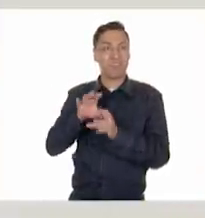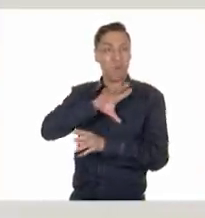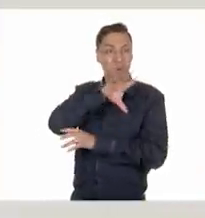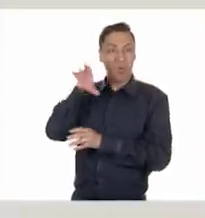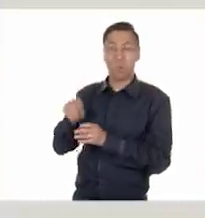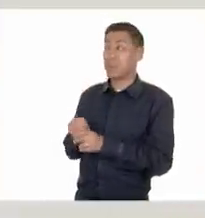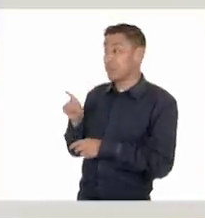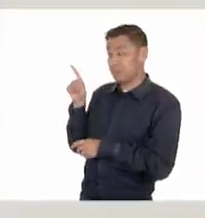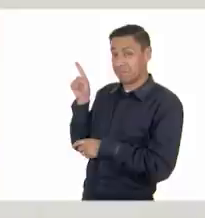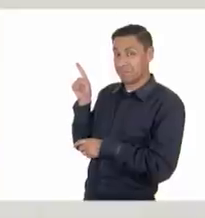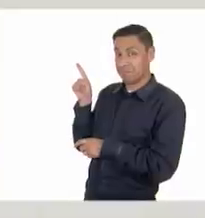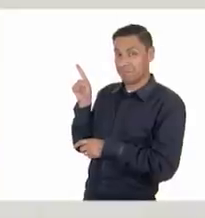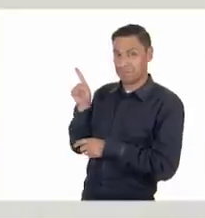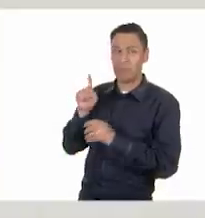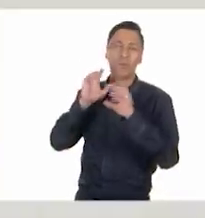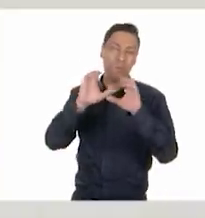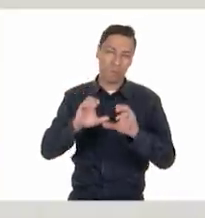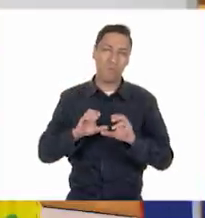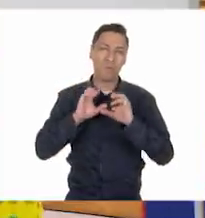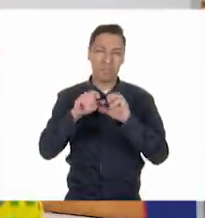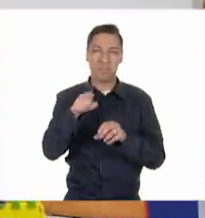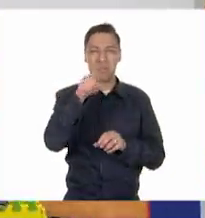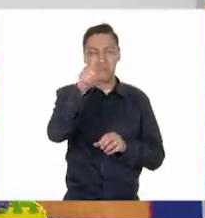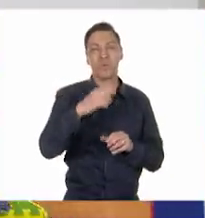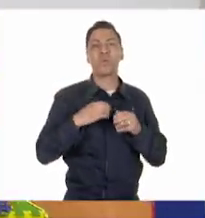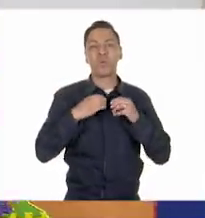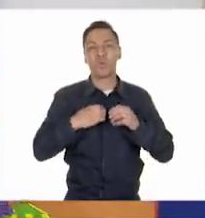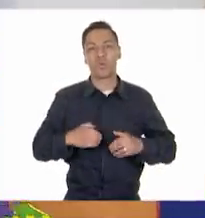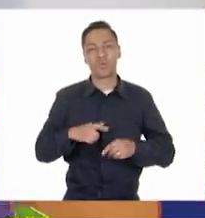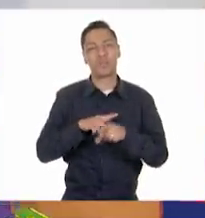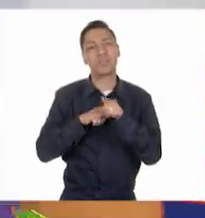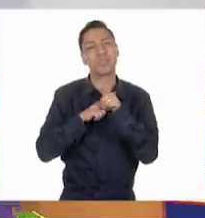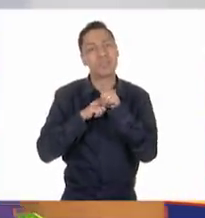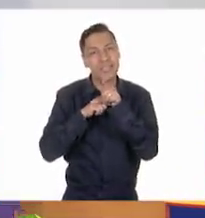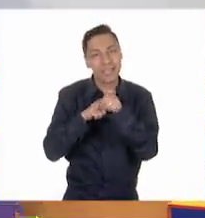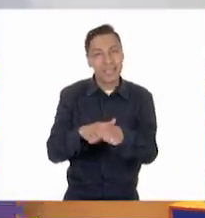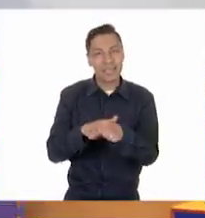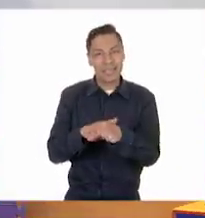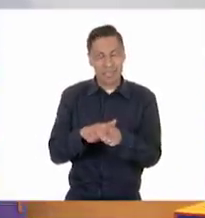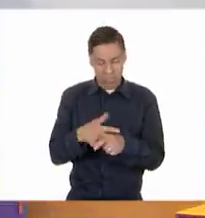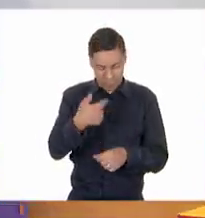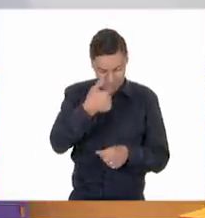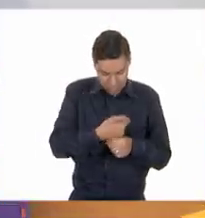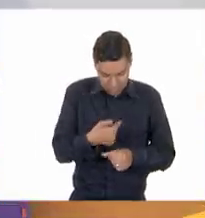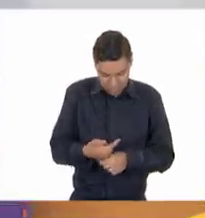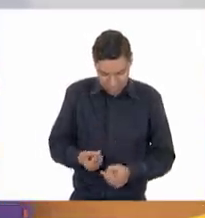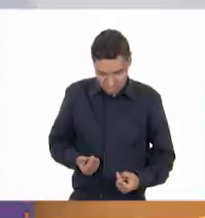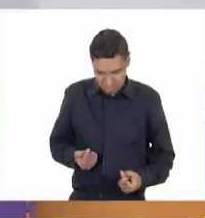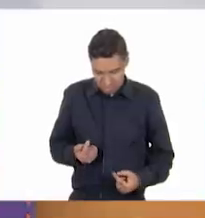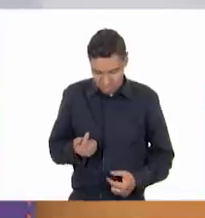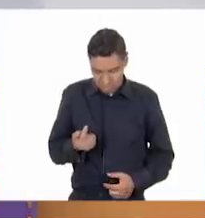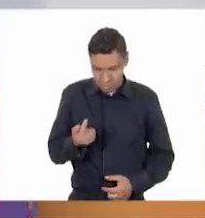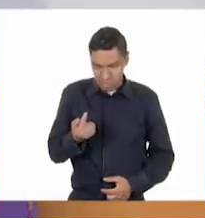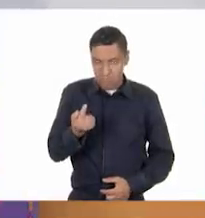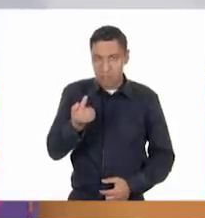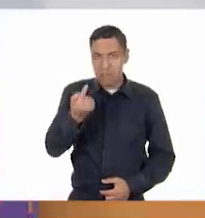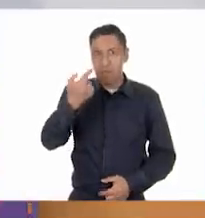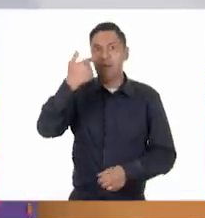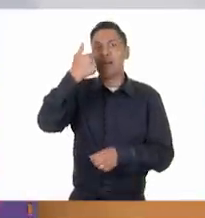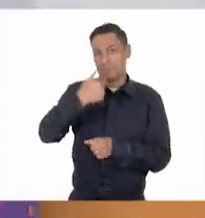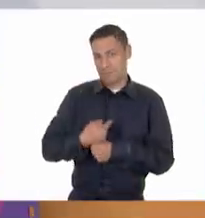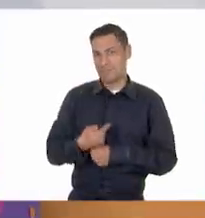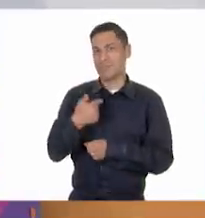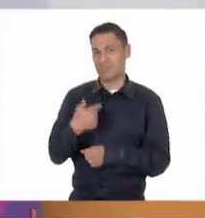entonces todo lo que debemos cuidar de nuestros cuerpos. Claro que sí. Y podemos seguir observando cómo vamos creciendo, así como vimos en la